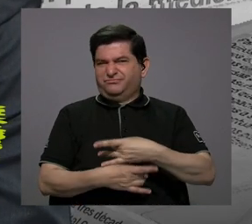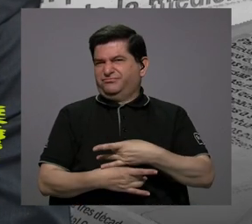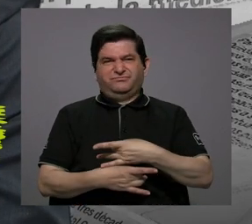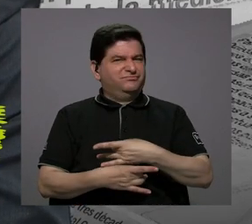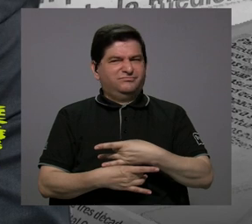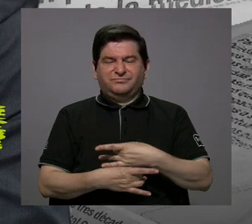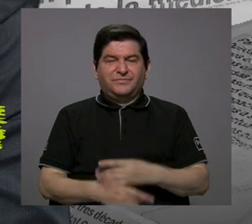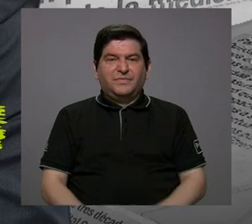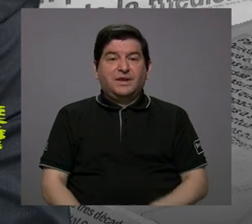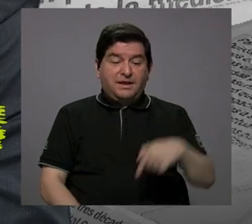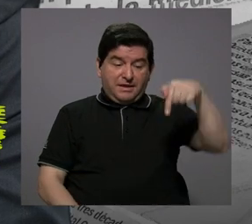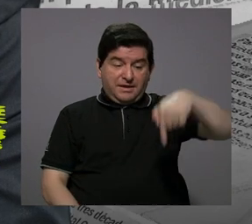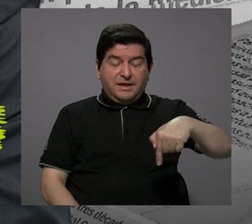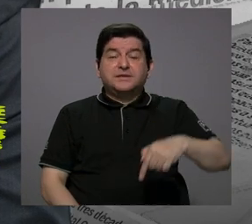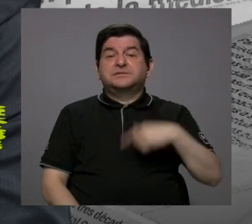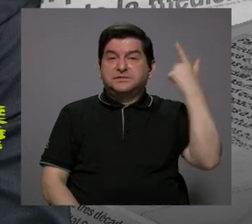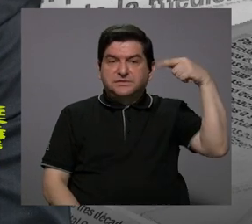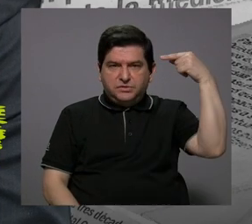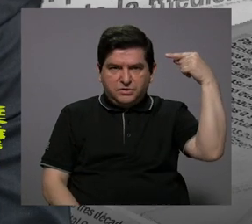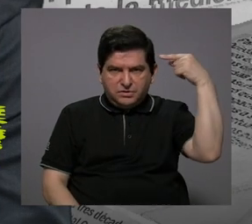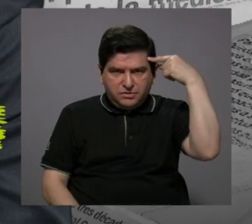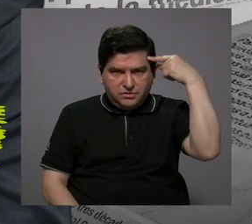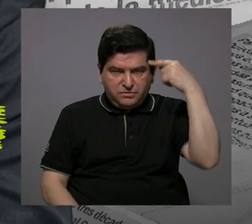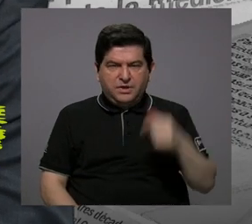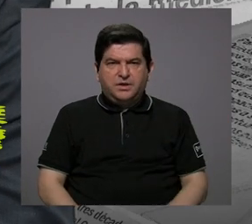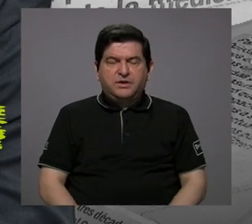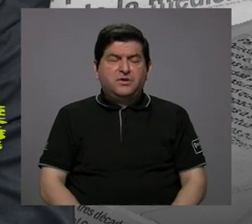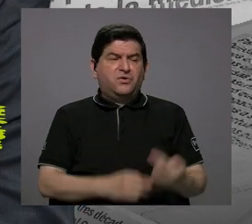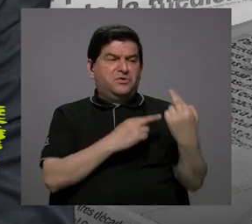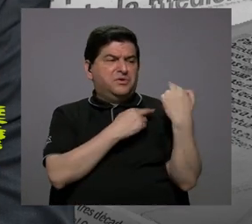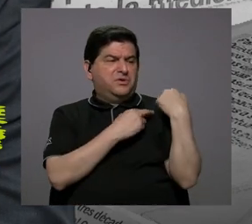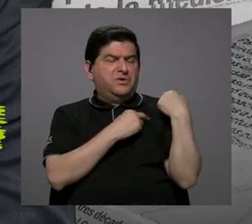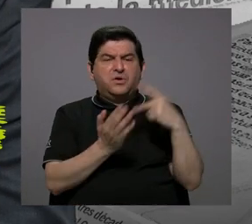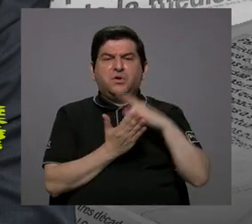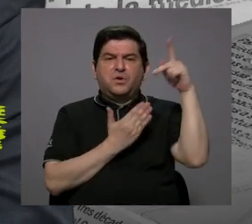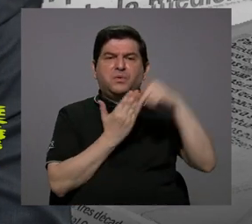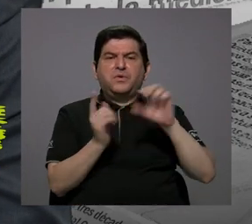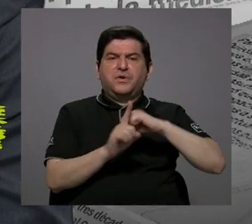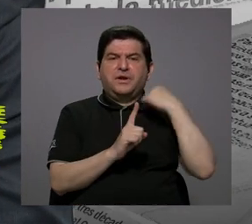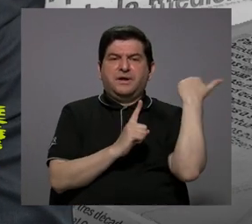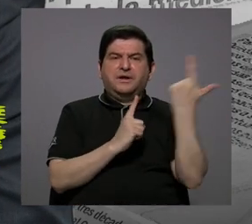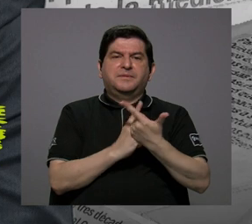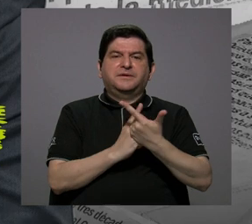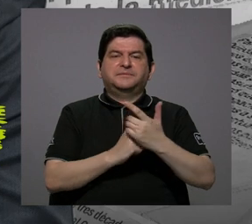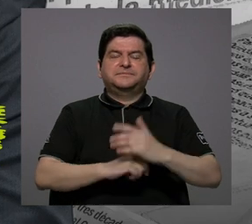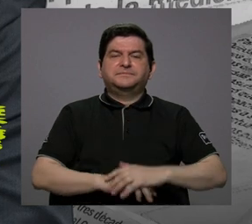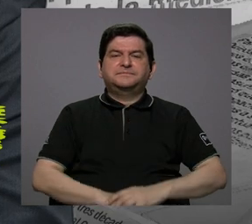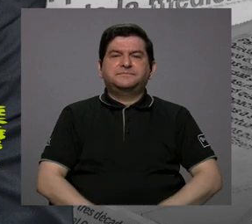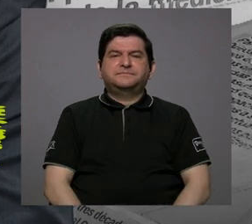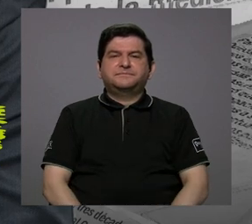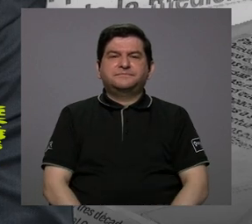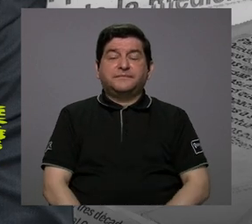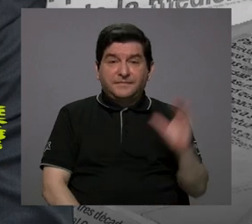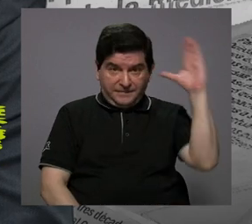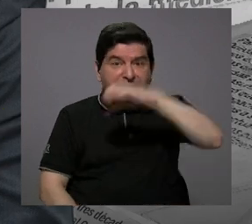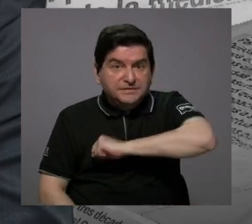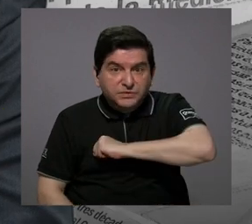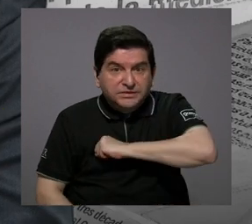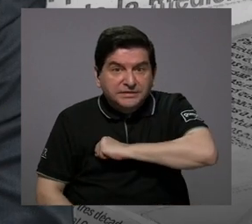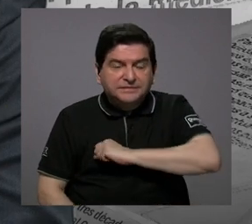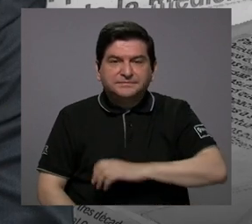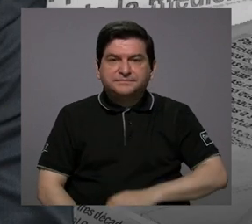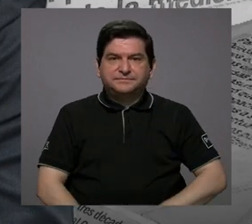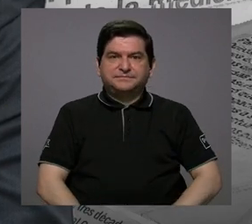parte de este actual gobierno con ser responsables con los programas sociales. Nótese cómo